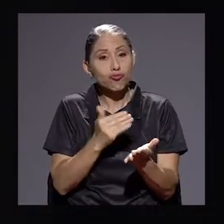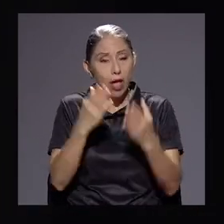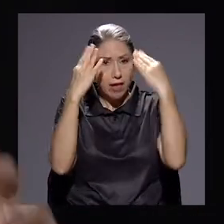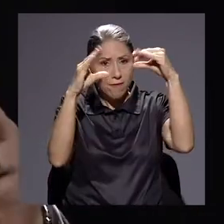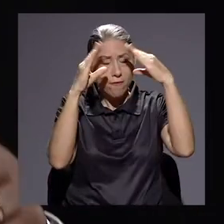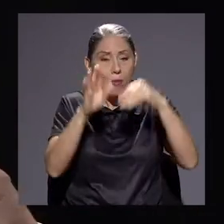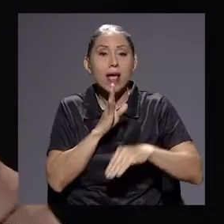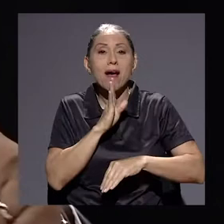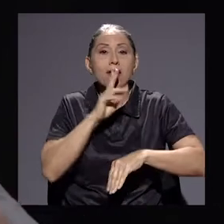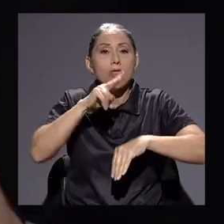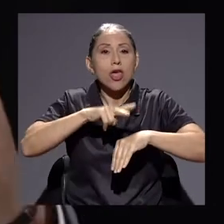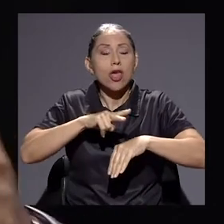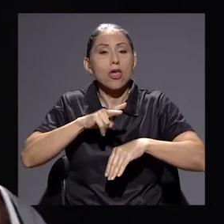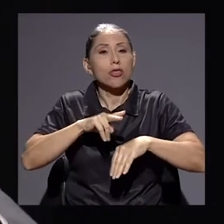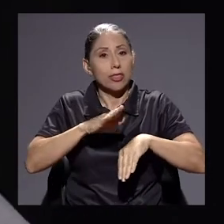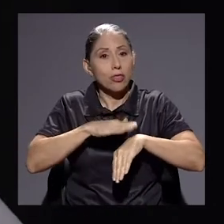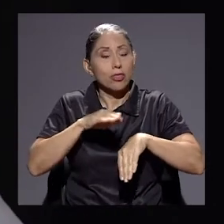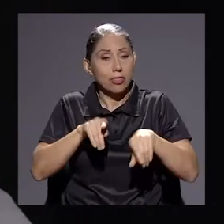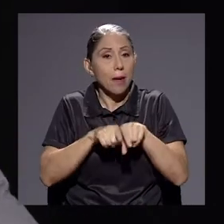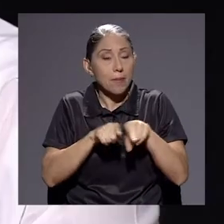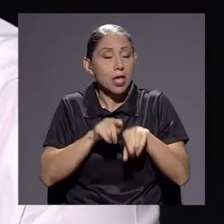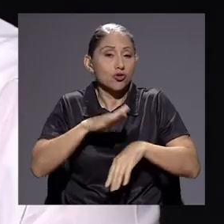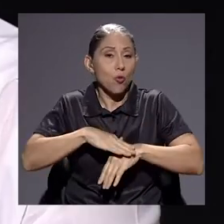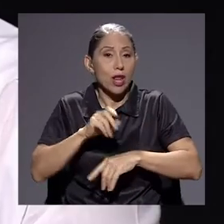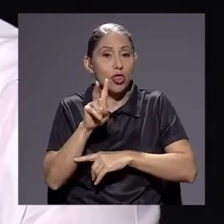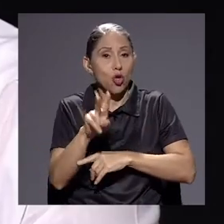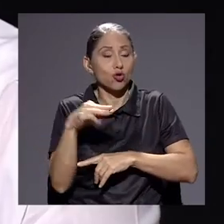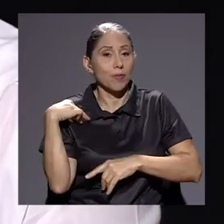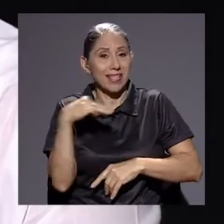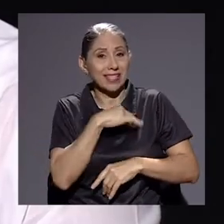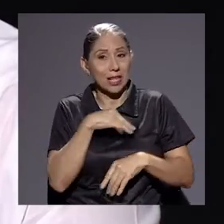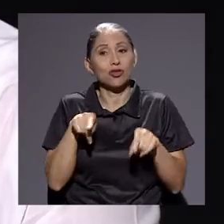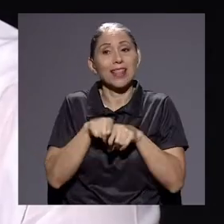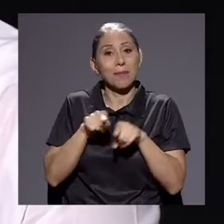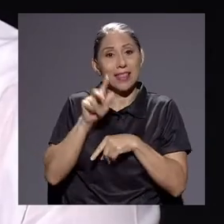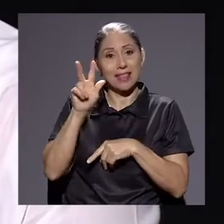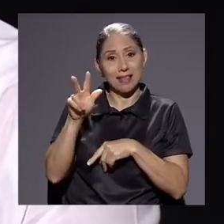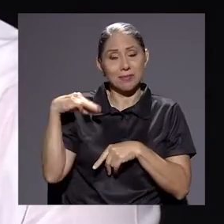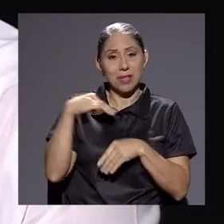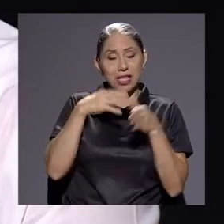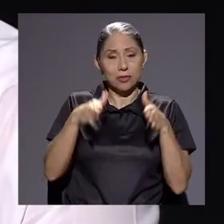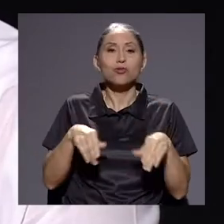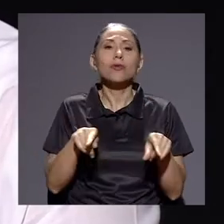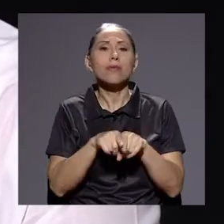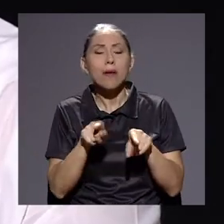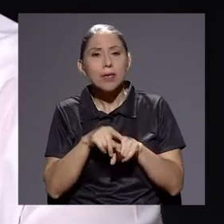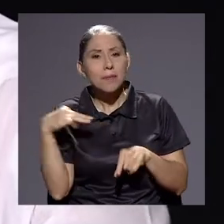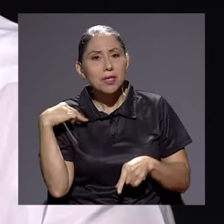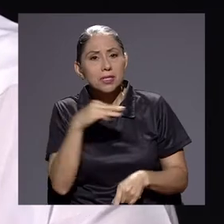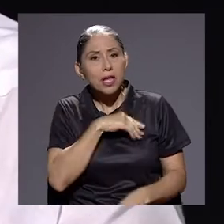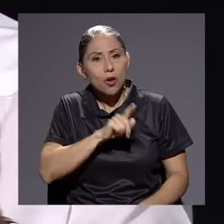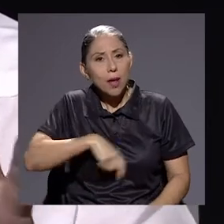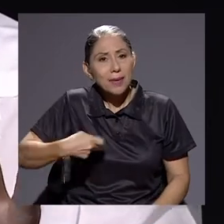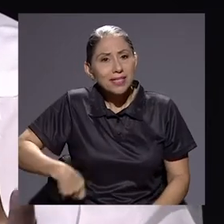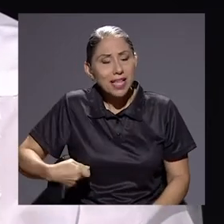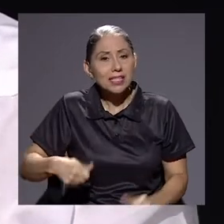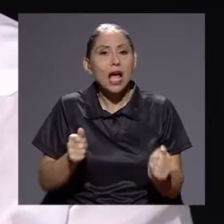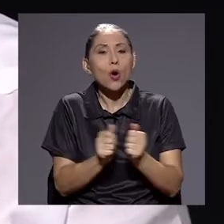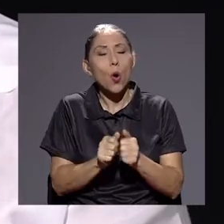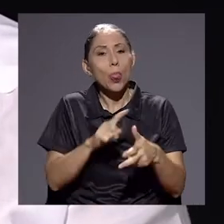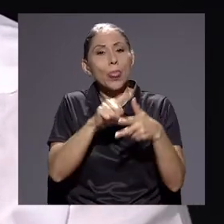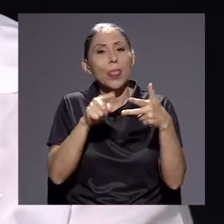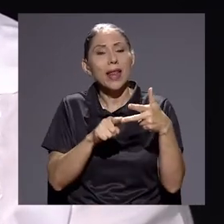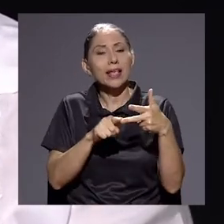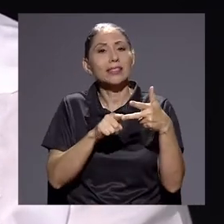ministerios que también han tenido tres ministros, don Carlos. Sí, señalamos también al Ministerio de la Presidencia, con tres estilos diferentes,